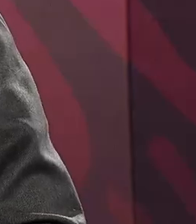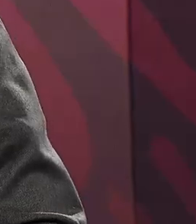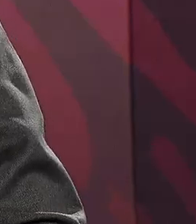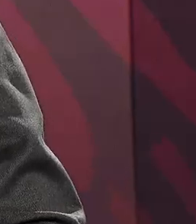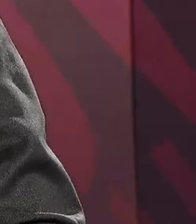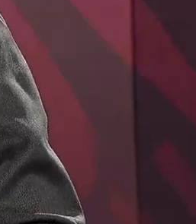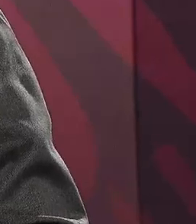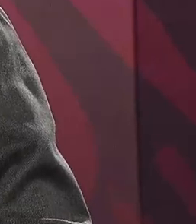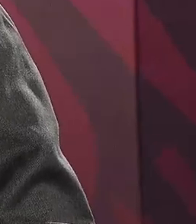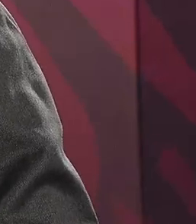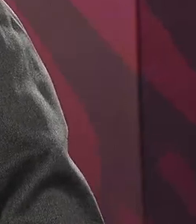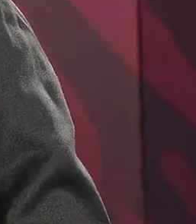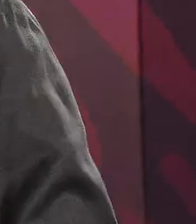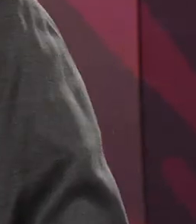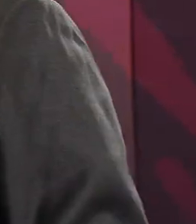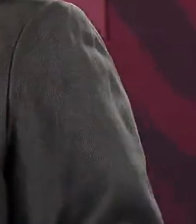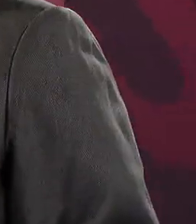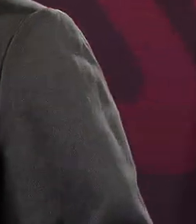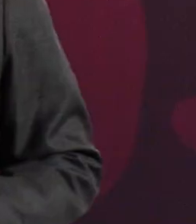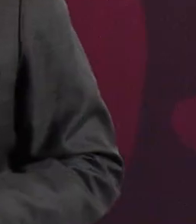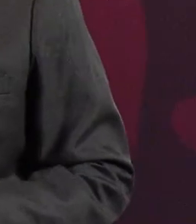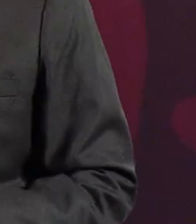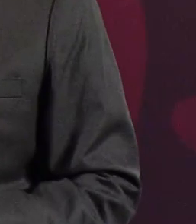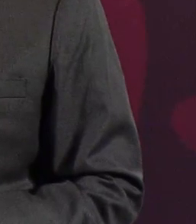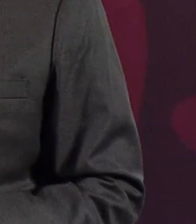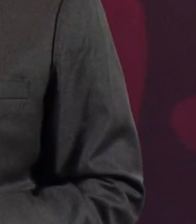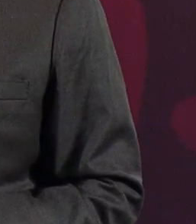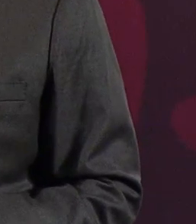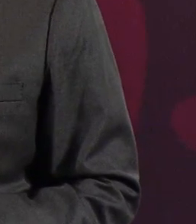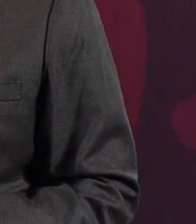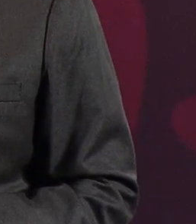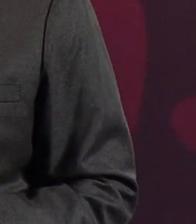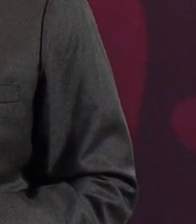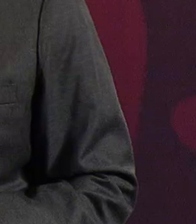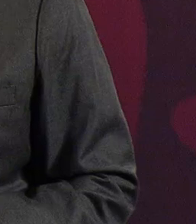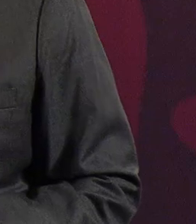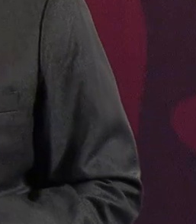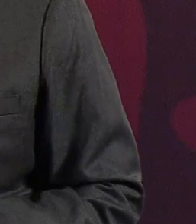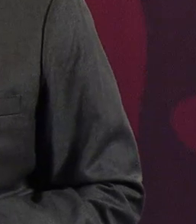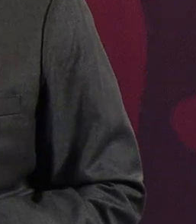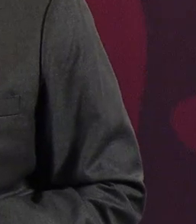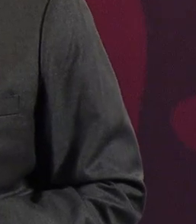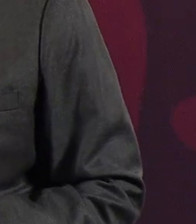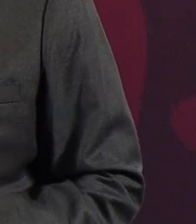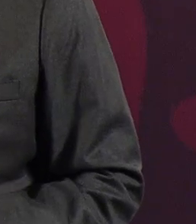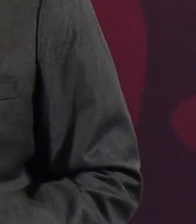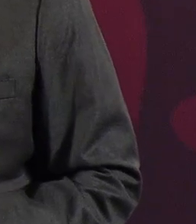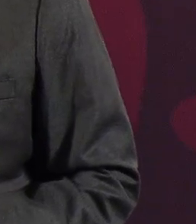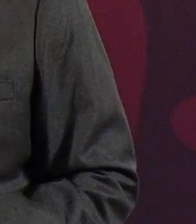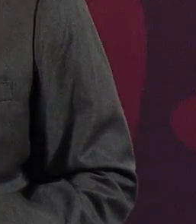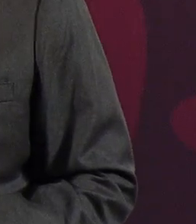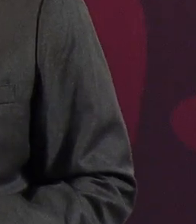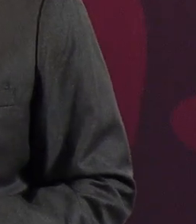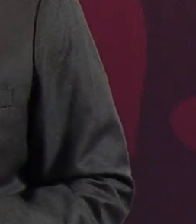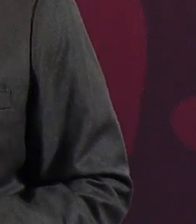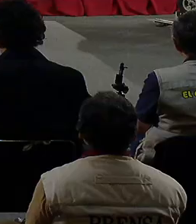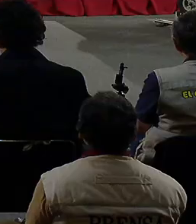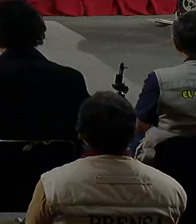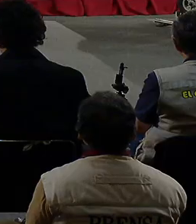creo que se deben de presentar pruebas, las actas,